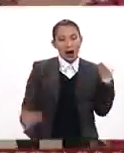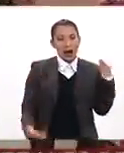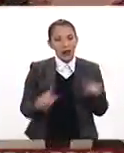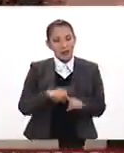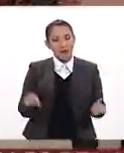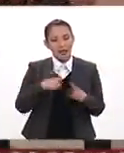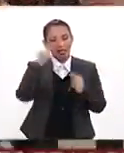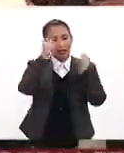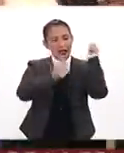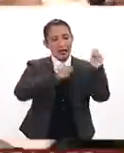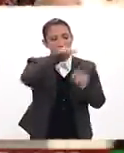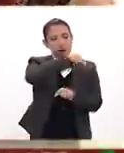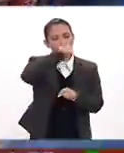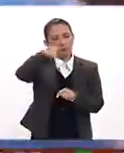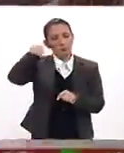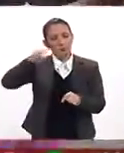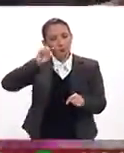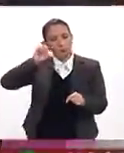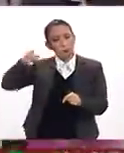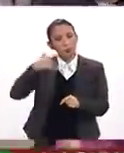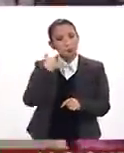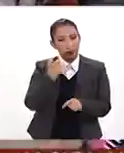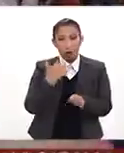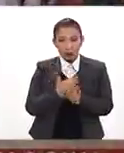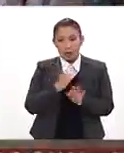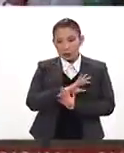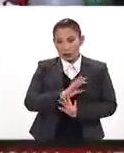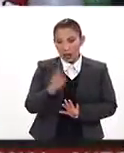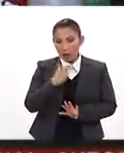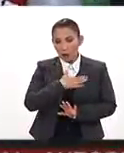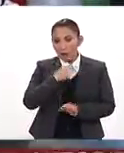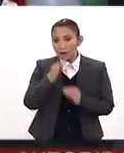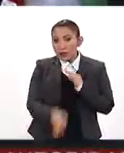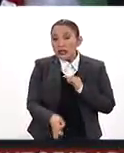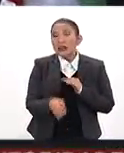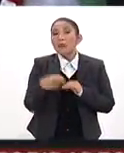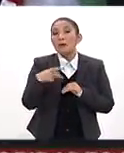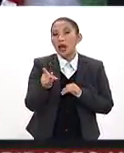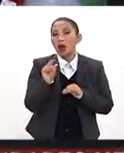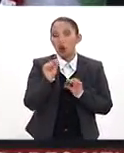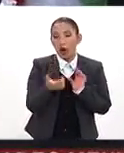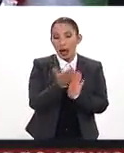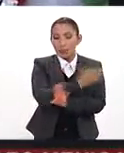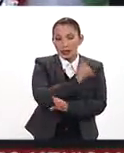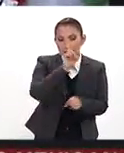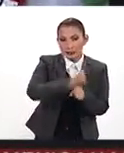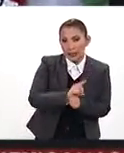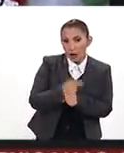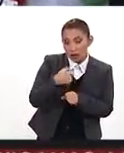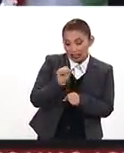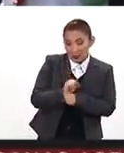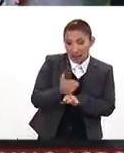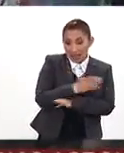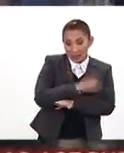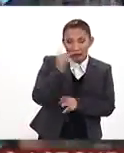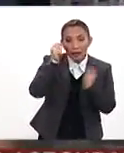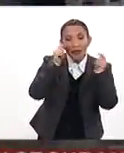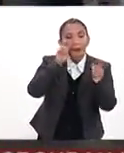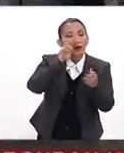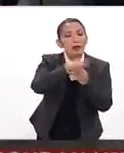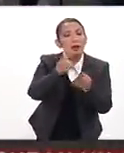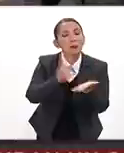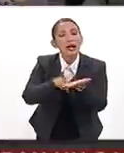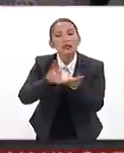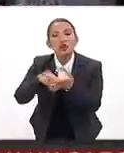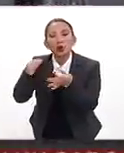diversas tiendas y tratar... Bueno, ahorita ya empezamos el buen fin, pero lo ideal era ir unos días antes o incluso unas semanas antes a las tiendas para ver